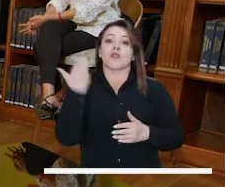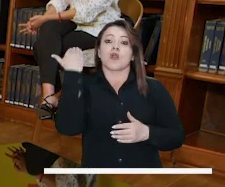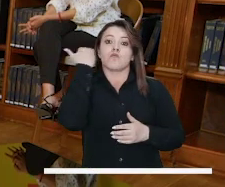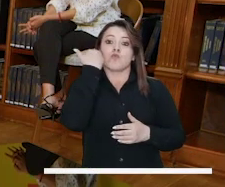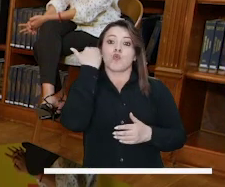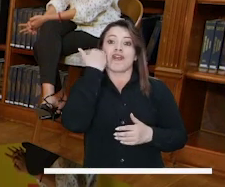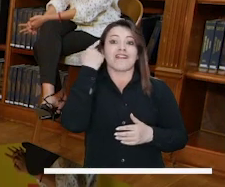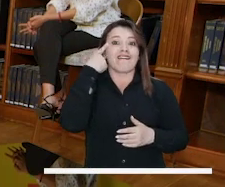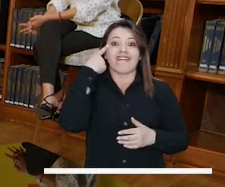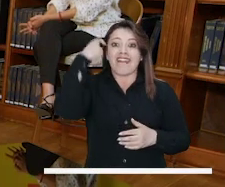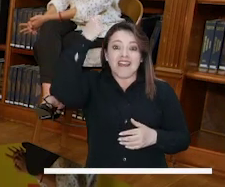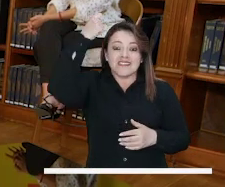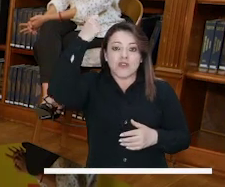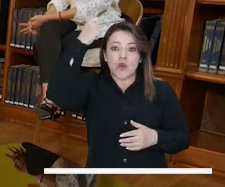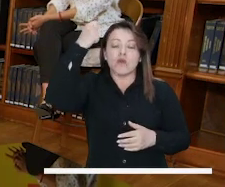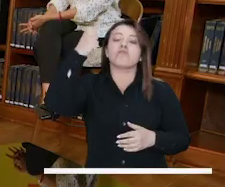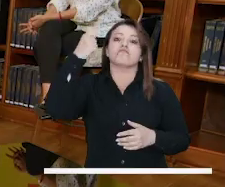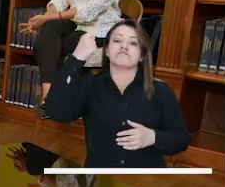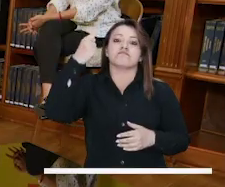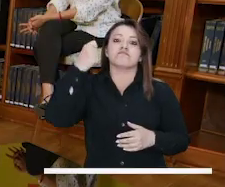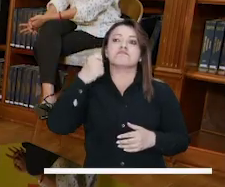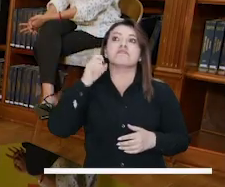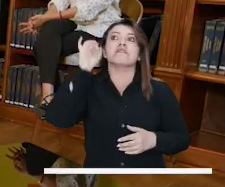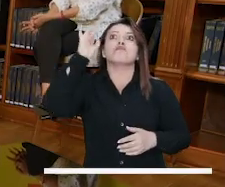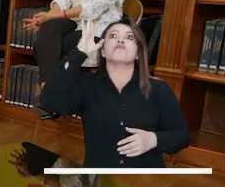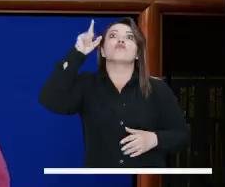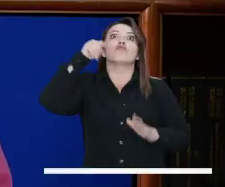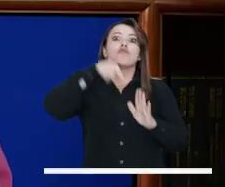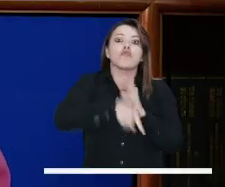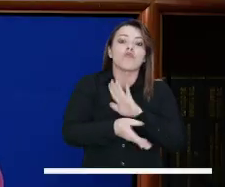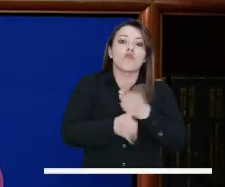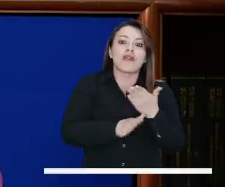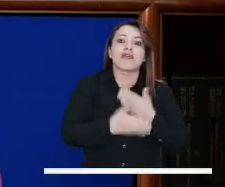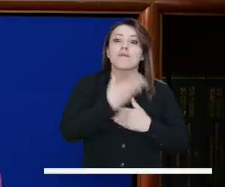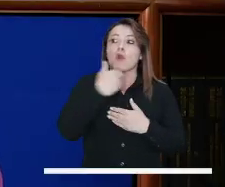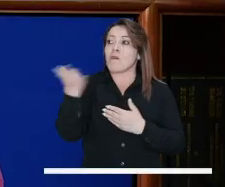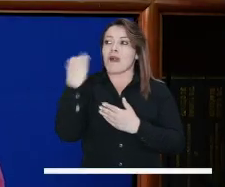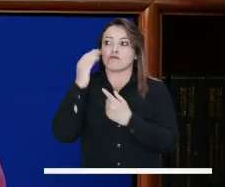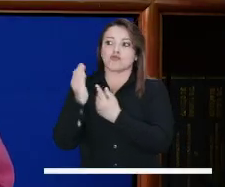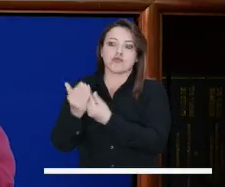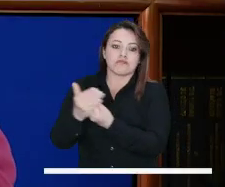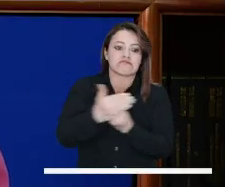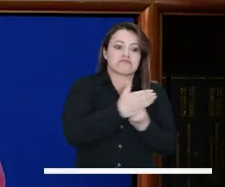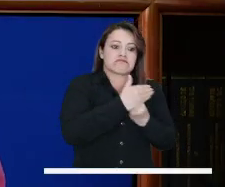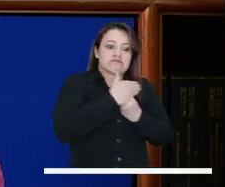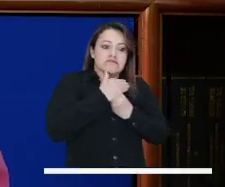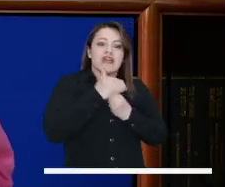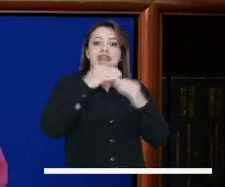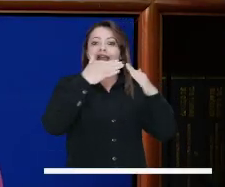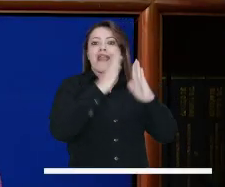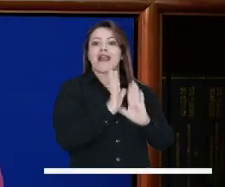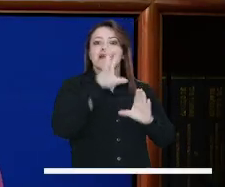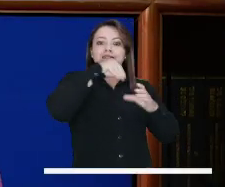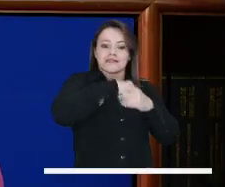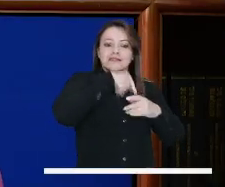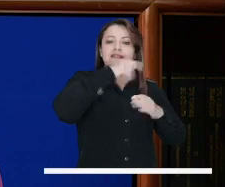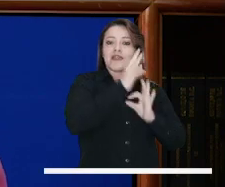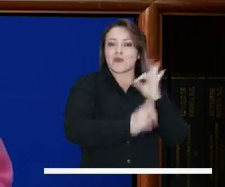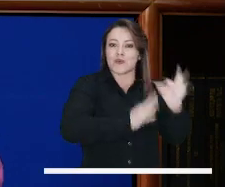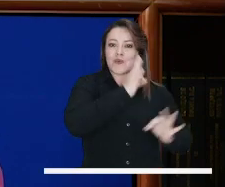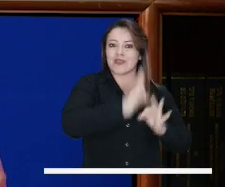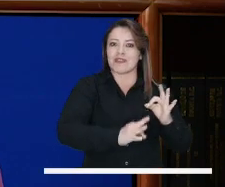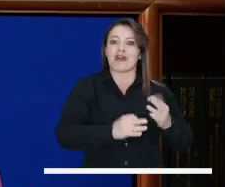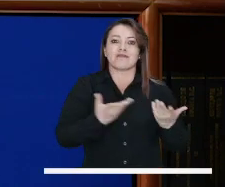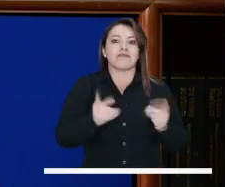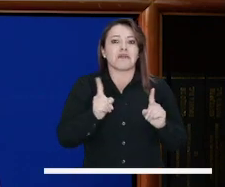Evitemos y, por ejemplo, se pueda remitir a una mujer en riesgo de ser asesinada a una casa refugio